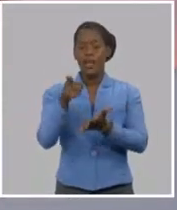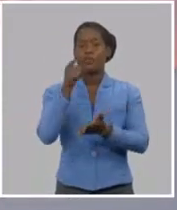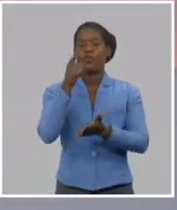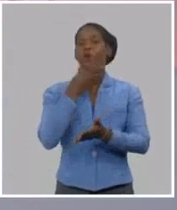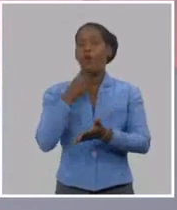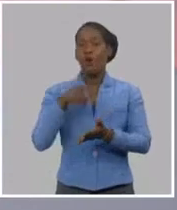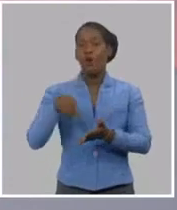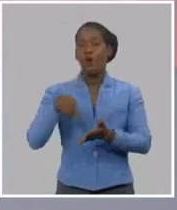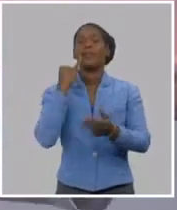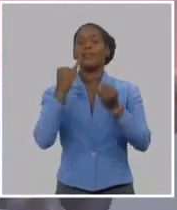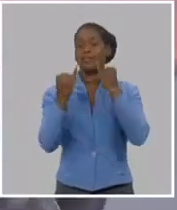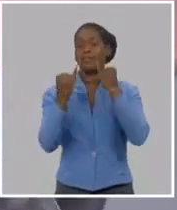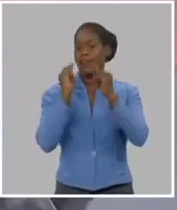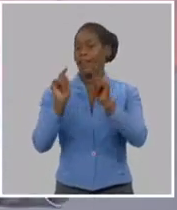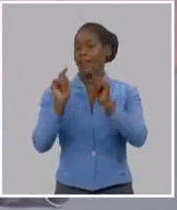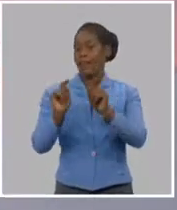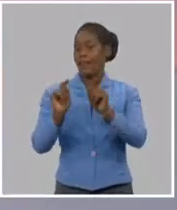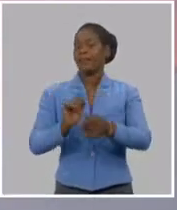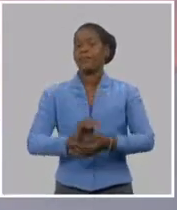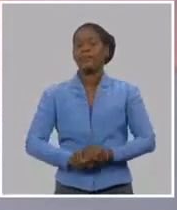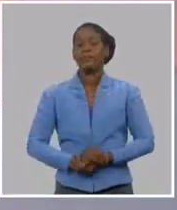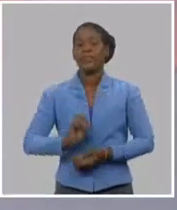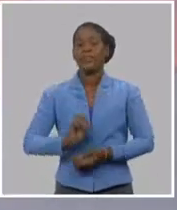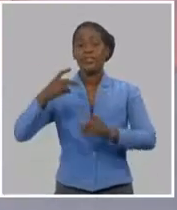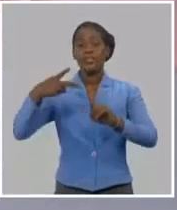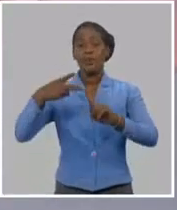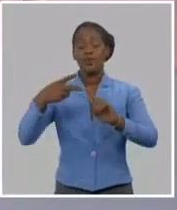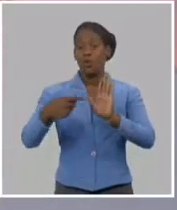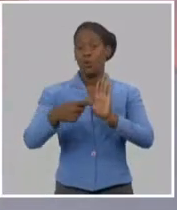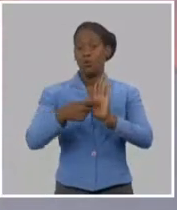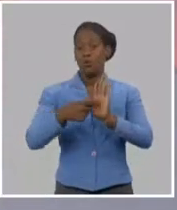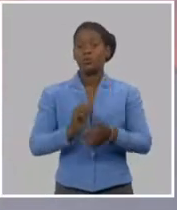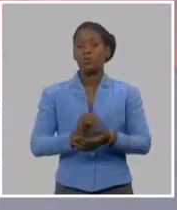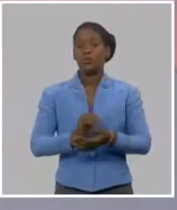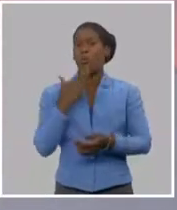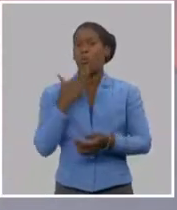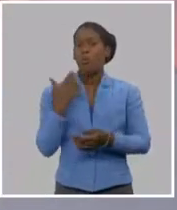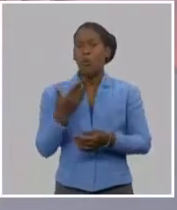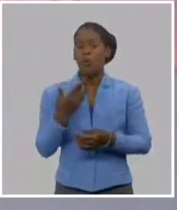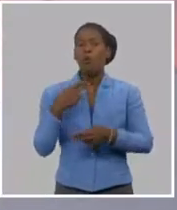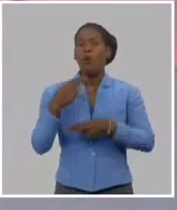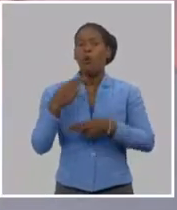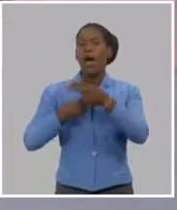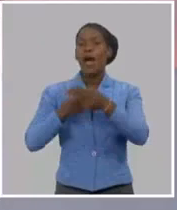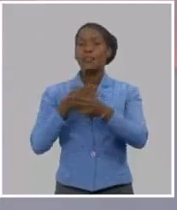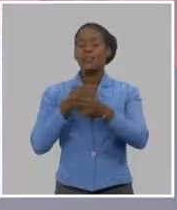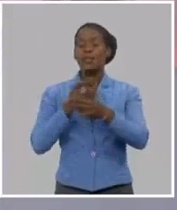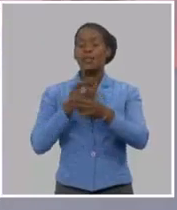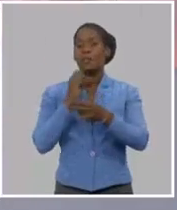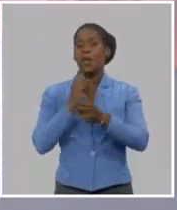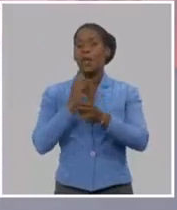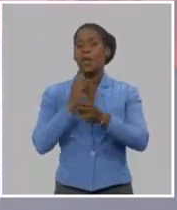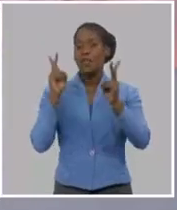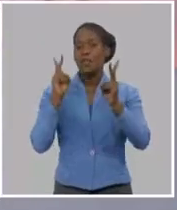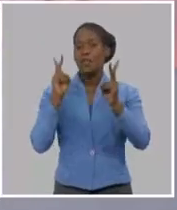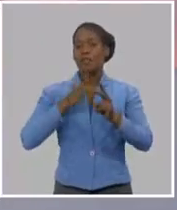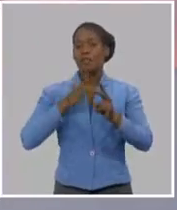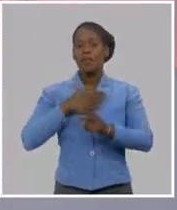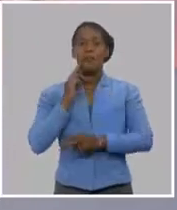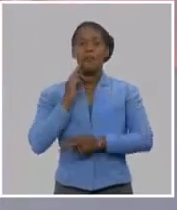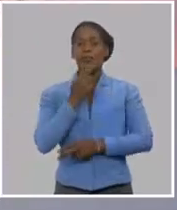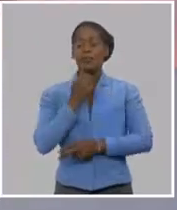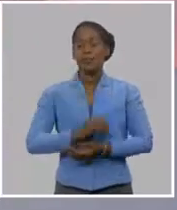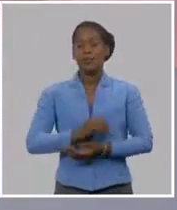cuenta la singularidad de Martí. Y tenerlo en cuenta porque es una realidad, no es solo parte de un discurso,